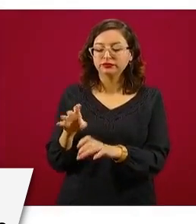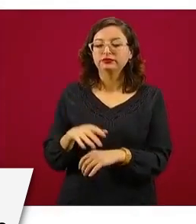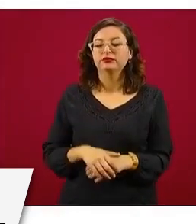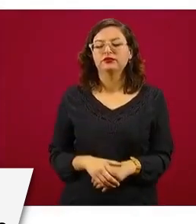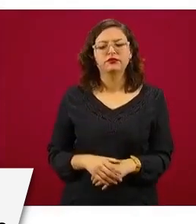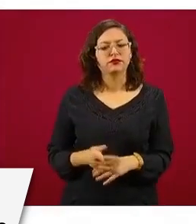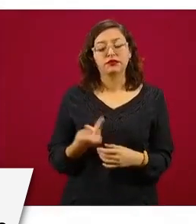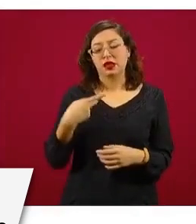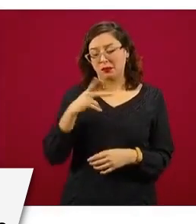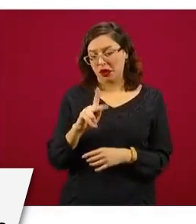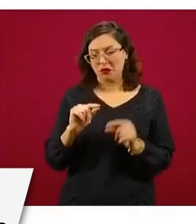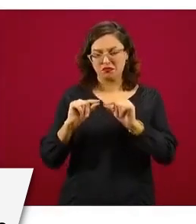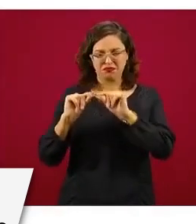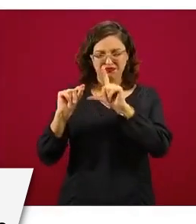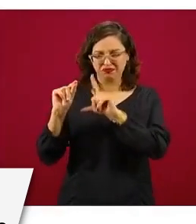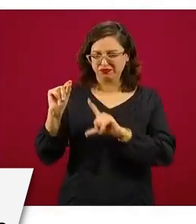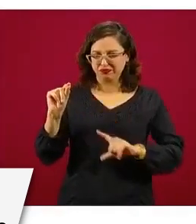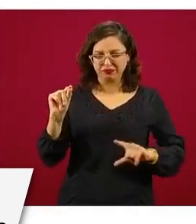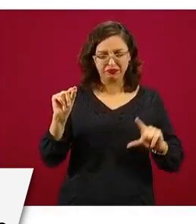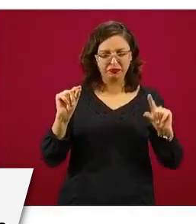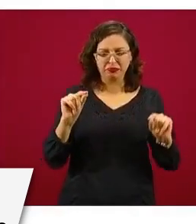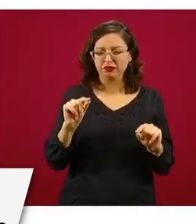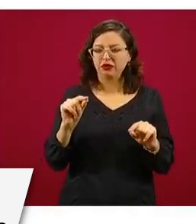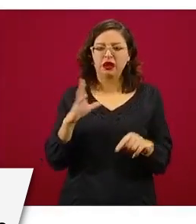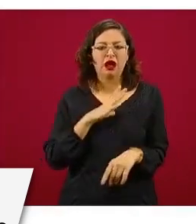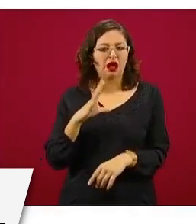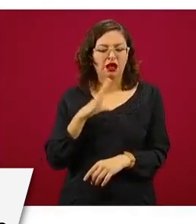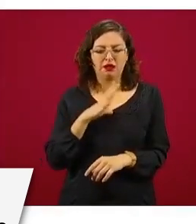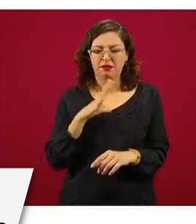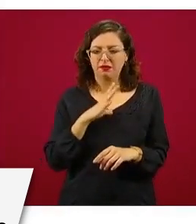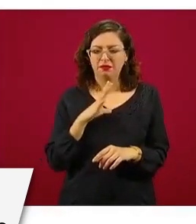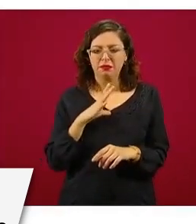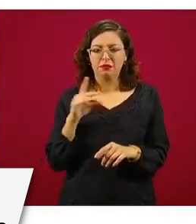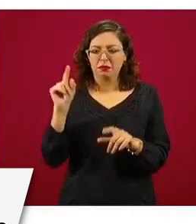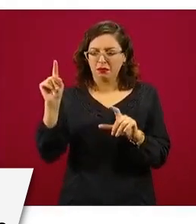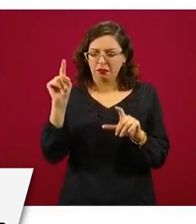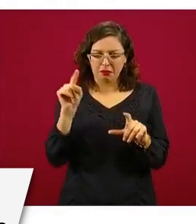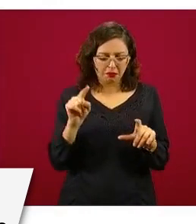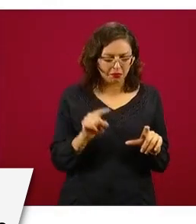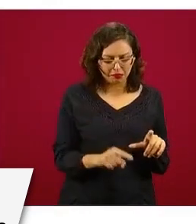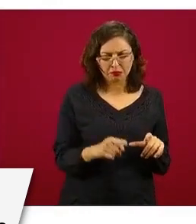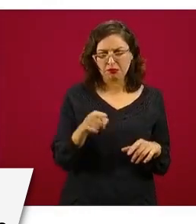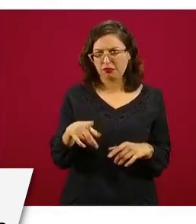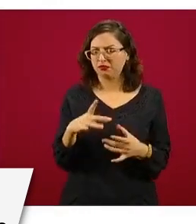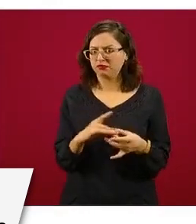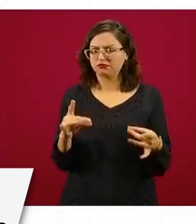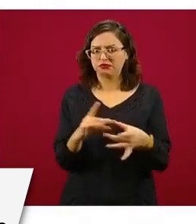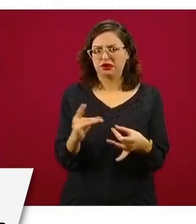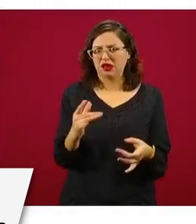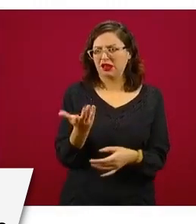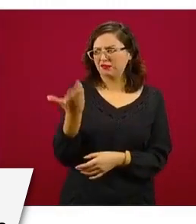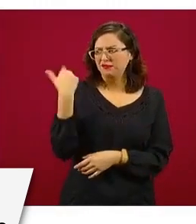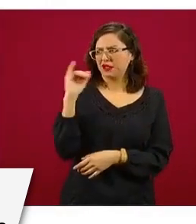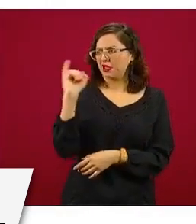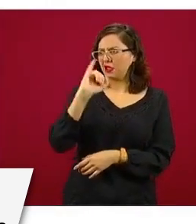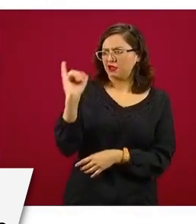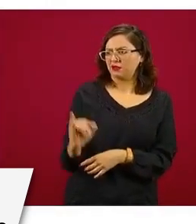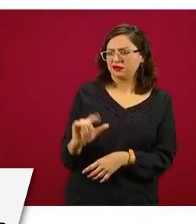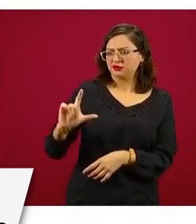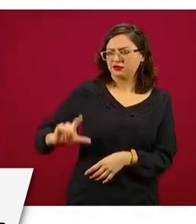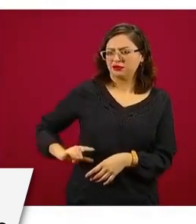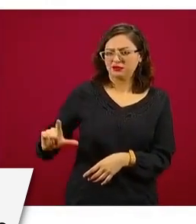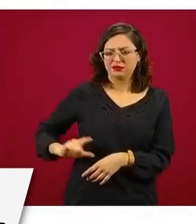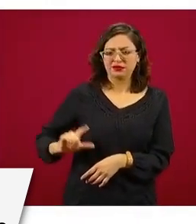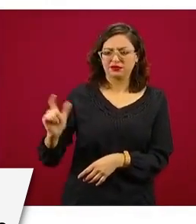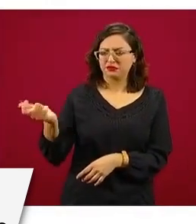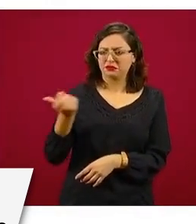incluso en lugares en los que la gente nos expresa que nunca había llegado un apoyo del gobierno. Ahorita recuerdo, por ejemplo, la